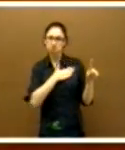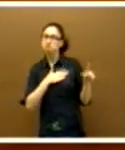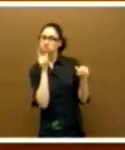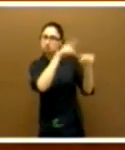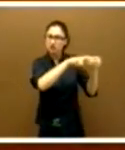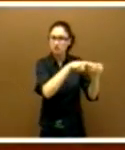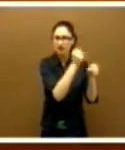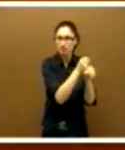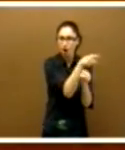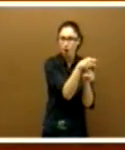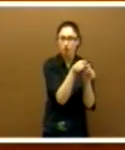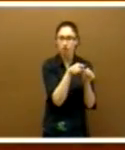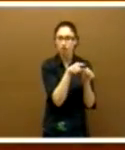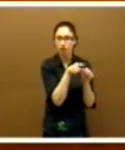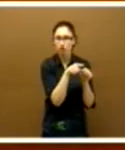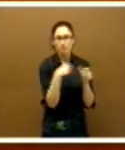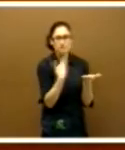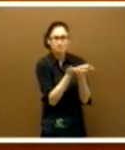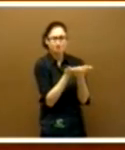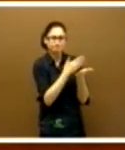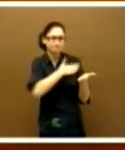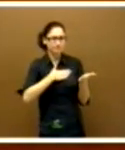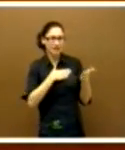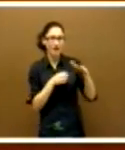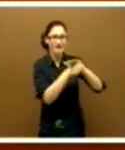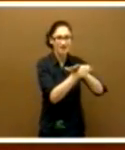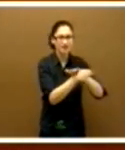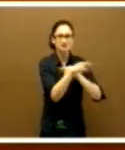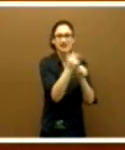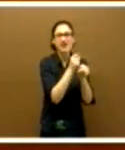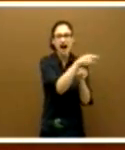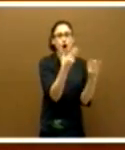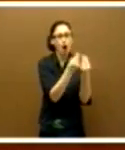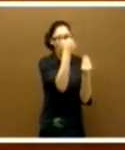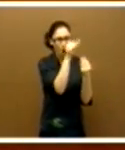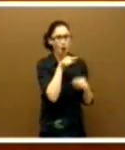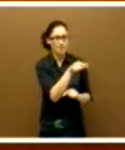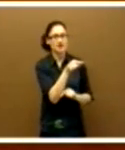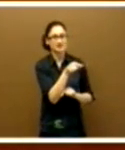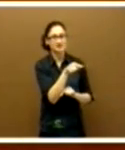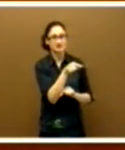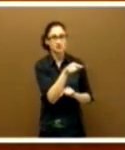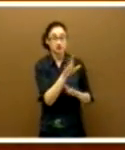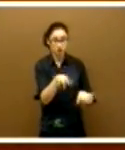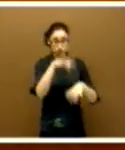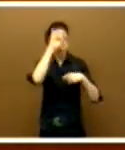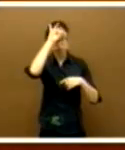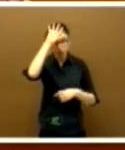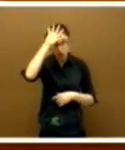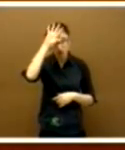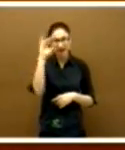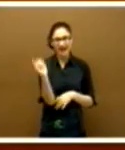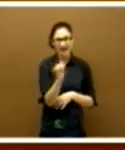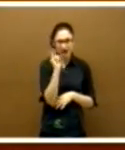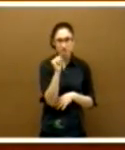trabajo del puerto. Y entonces piden ser incluidas en ese rotatorio donde están los hombres. Para su sorpresa, los